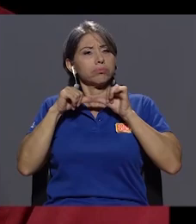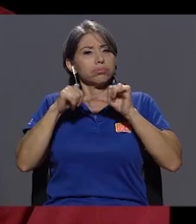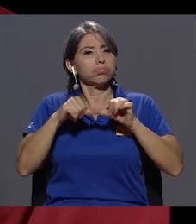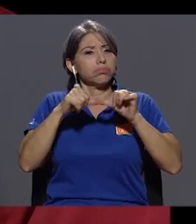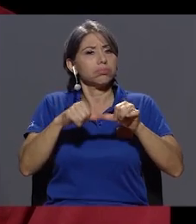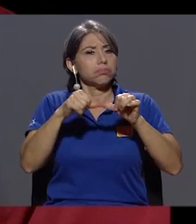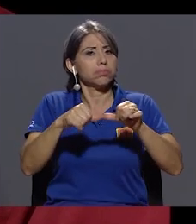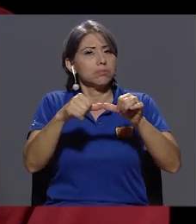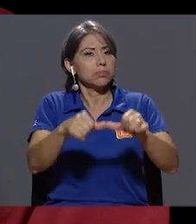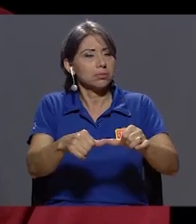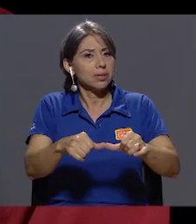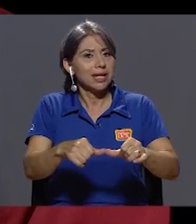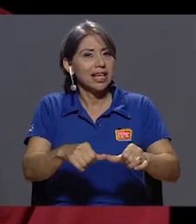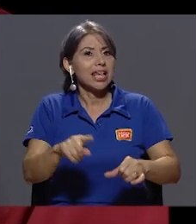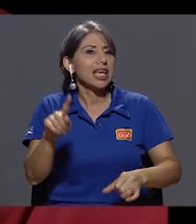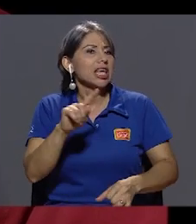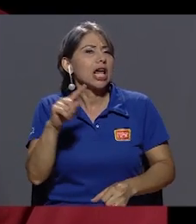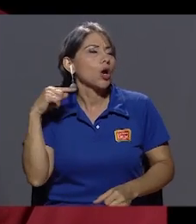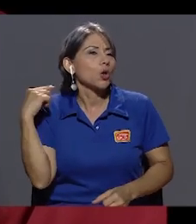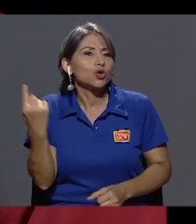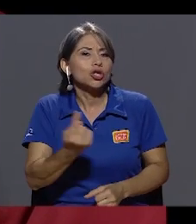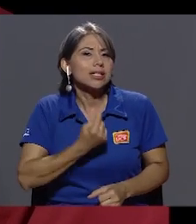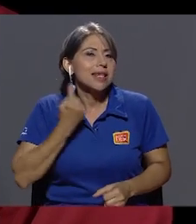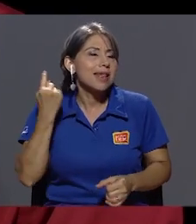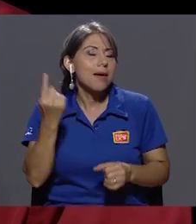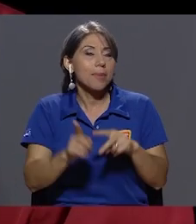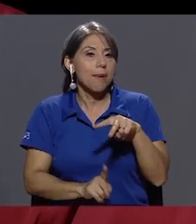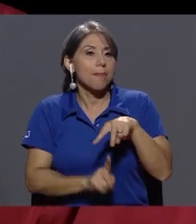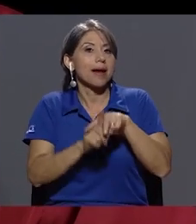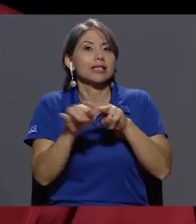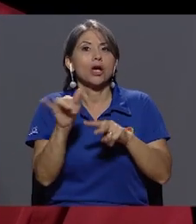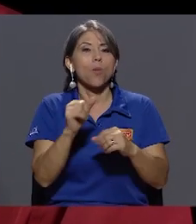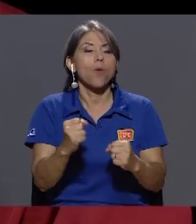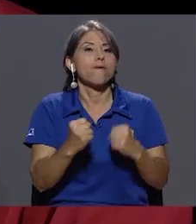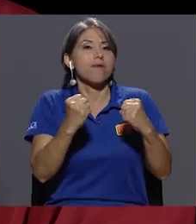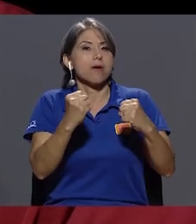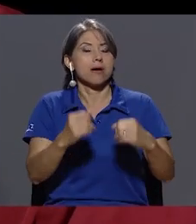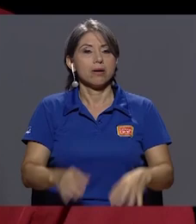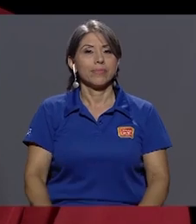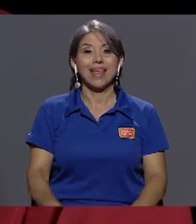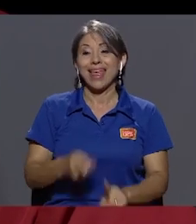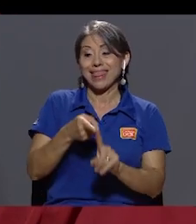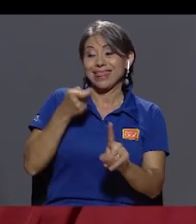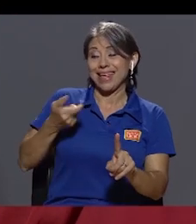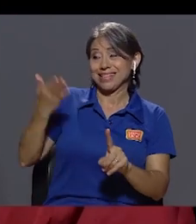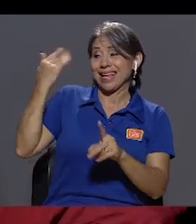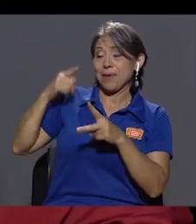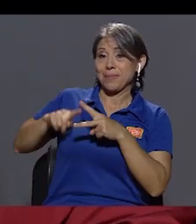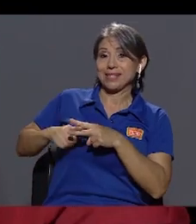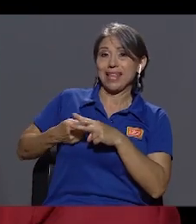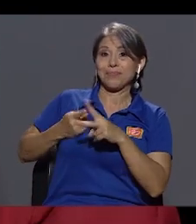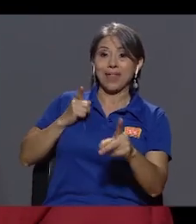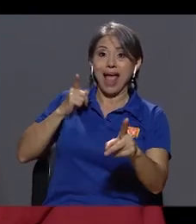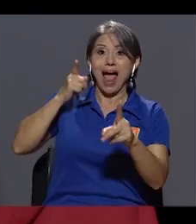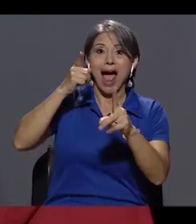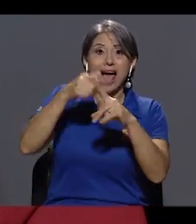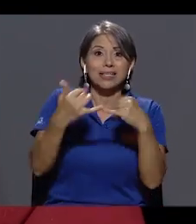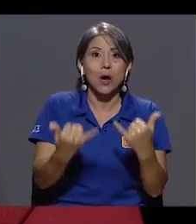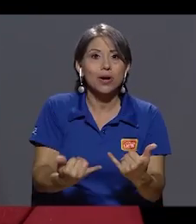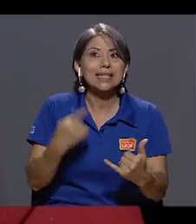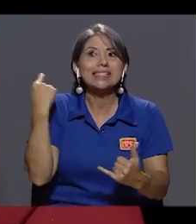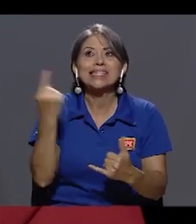puede parecer como un platillo suculento? Bueno, que yo empecé a la fecha, hay un personaje que la gente me pide siempre.